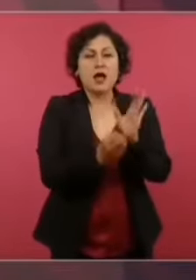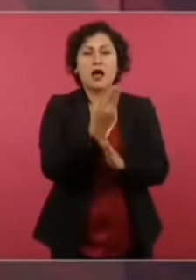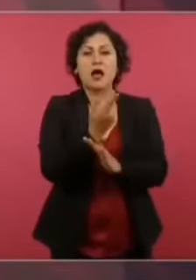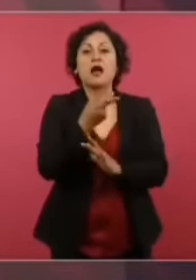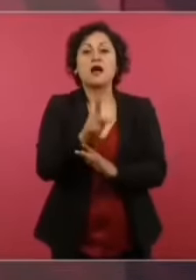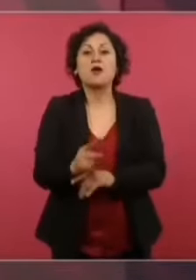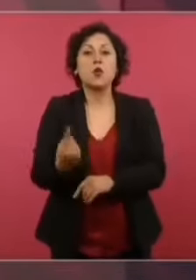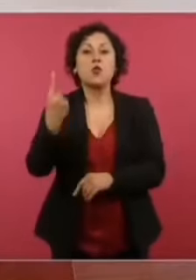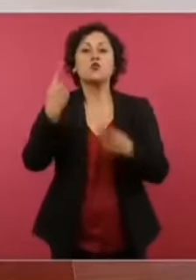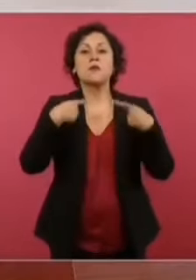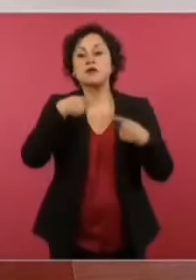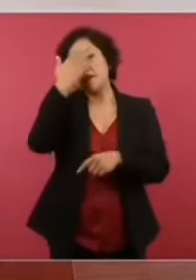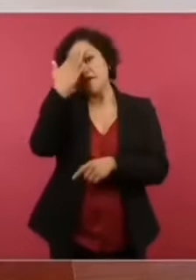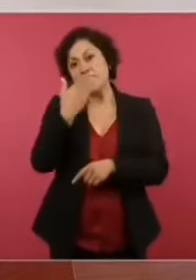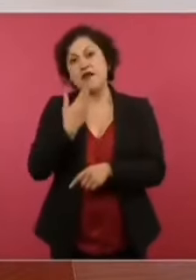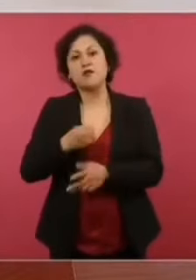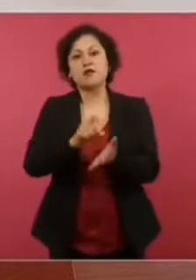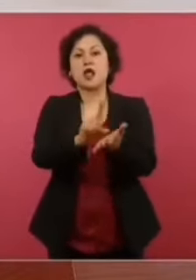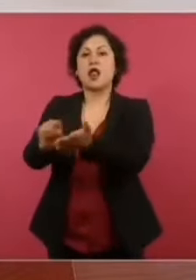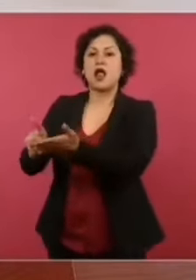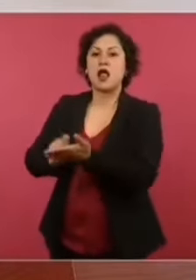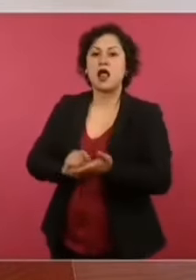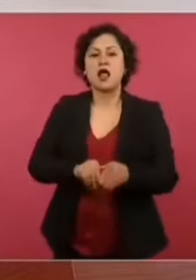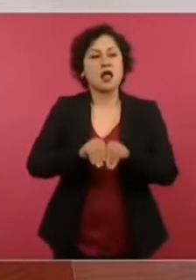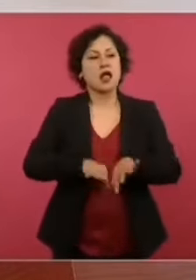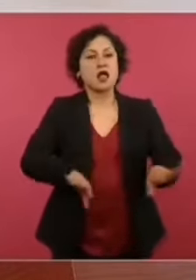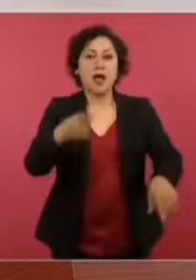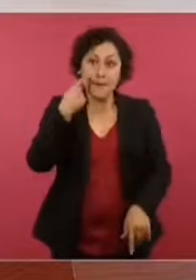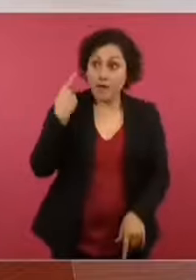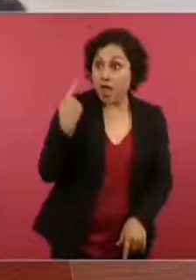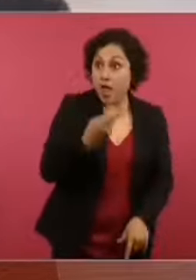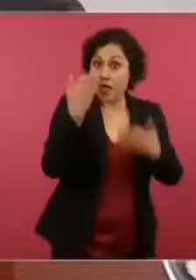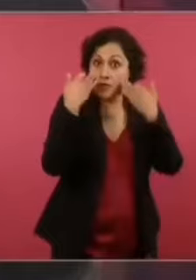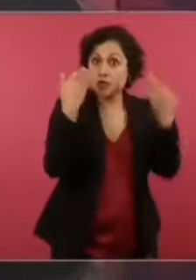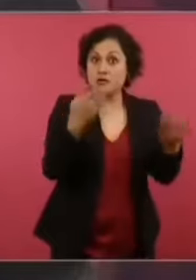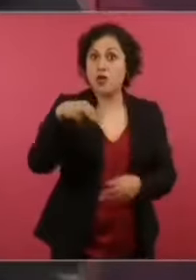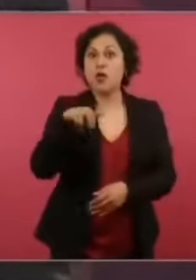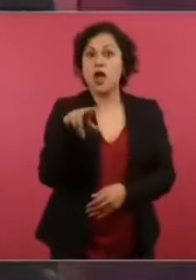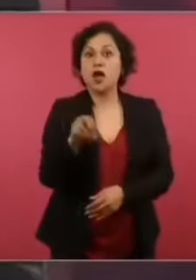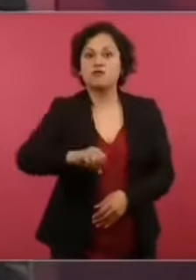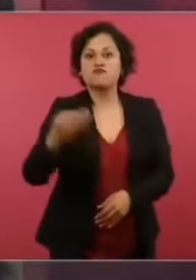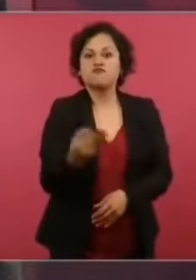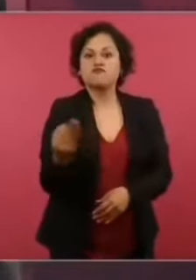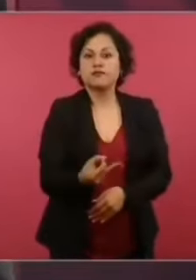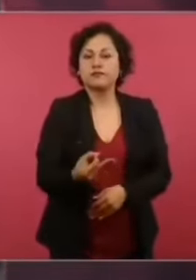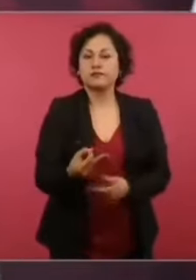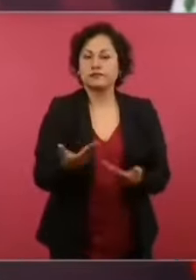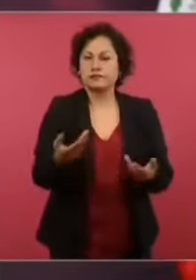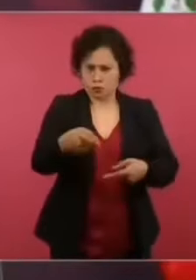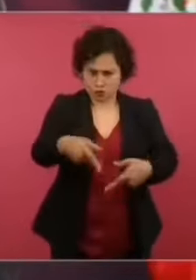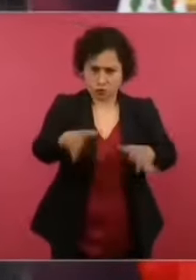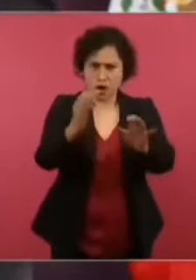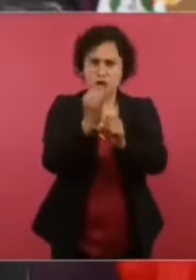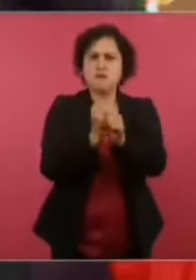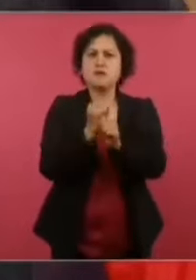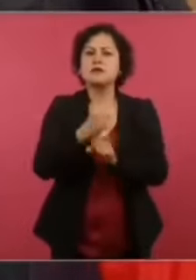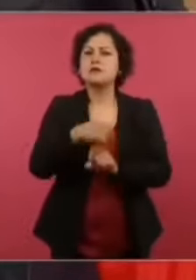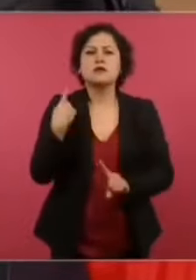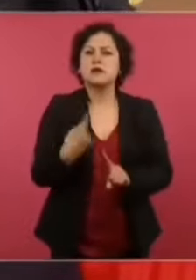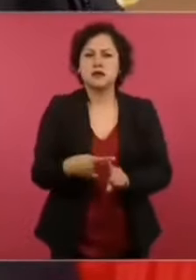tarea a ustedes, porque si no a mí me cepillan. Pero… y todos,